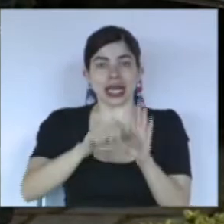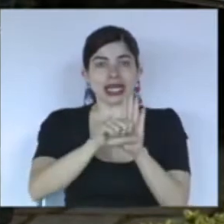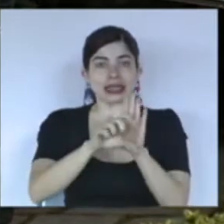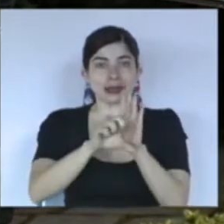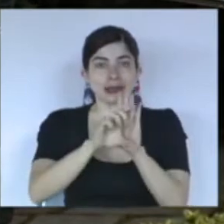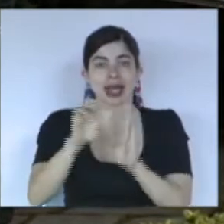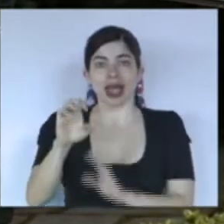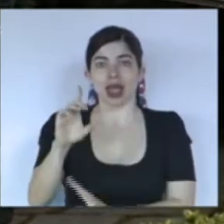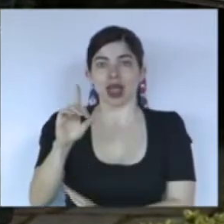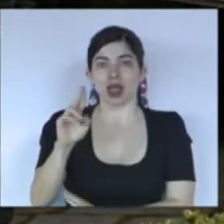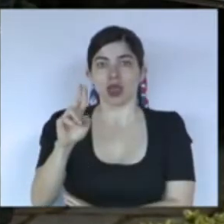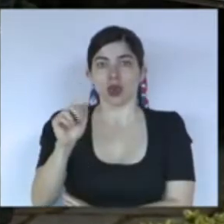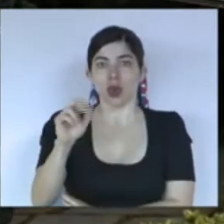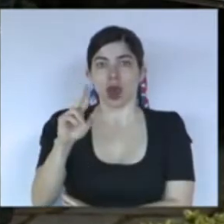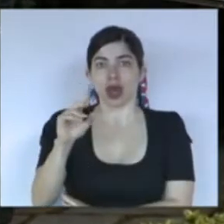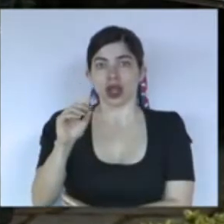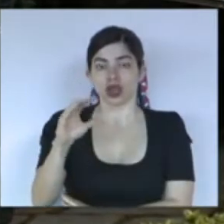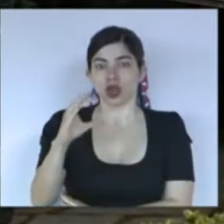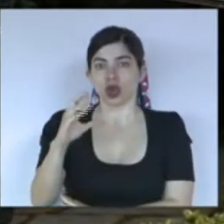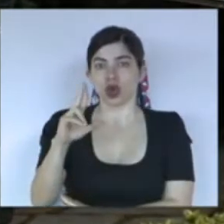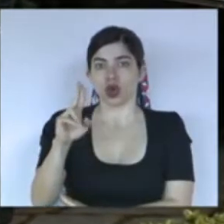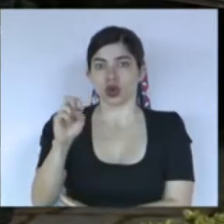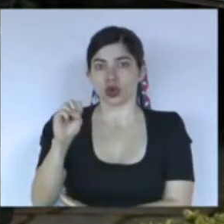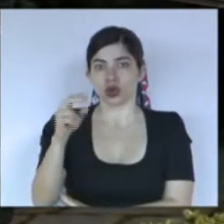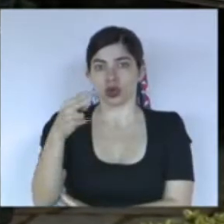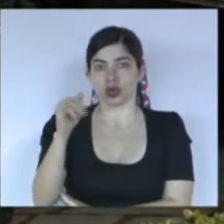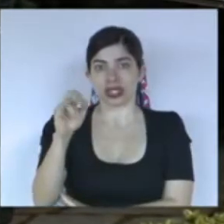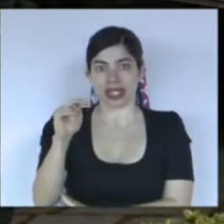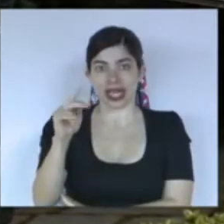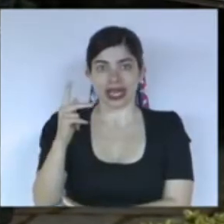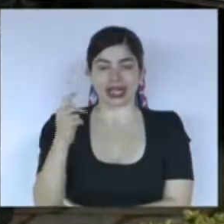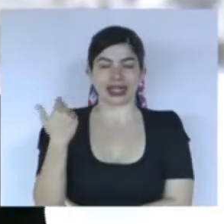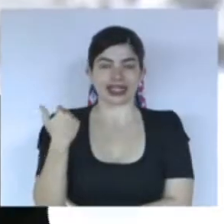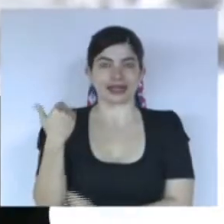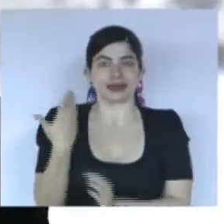Legislativa, Don Eduardo Crucian, quien se ha integrado a este acto protocolario.